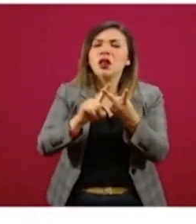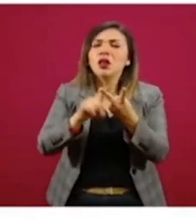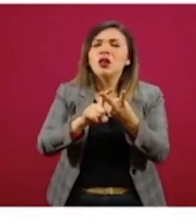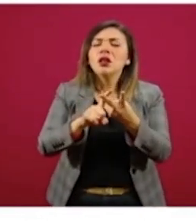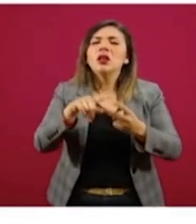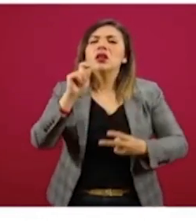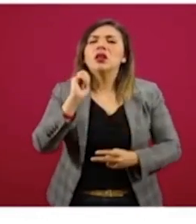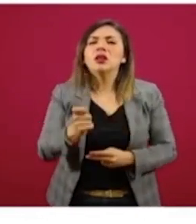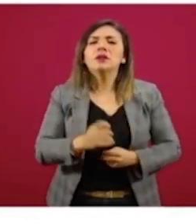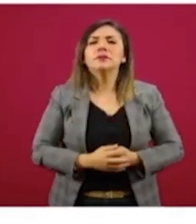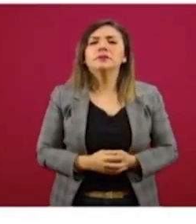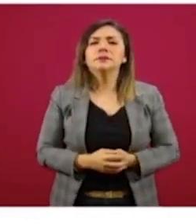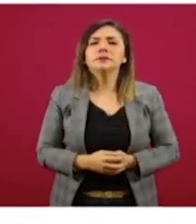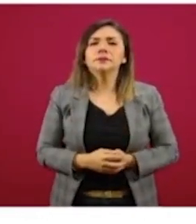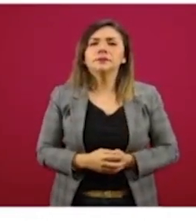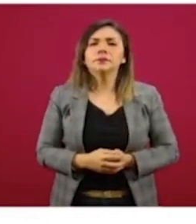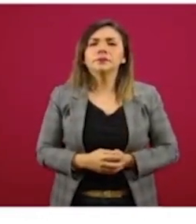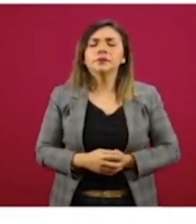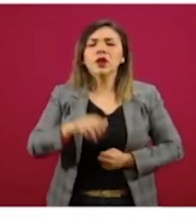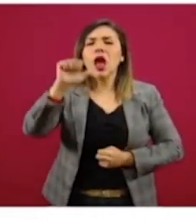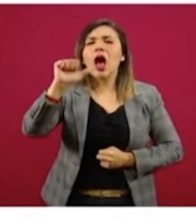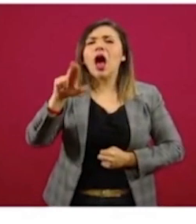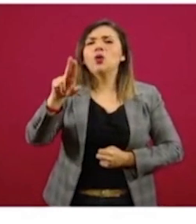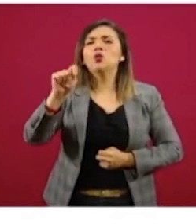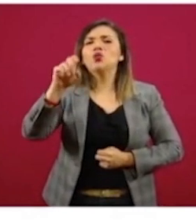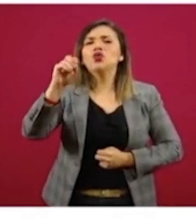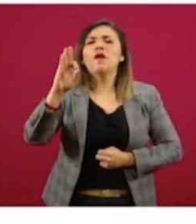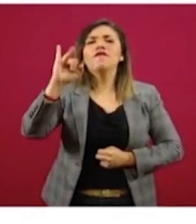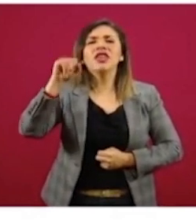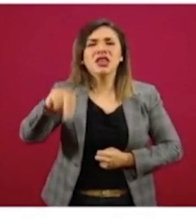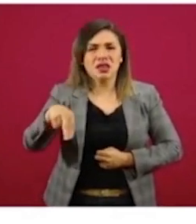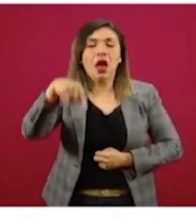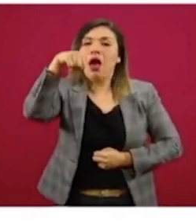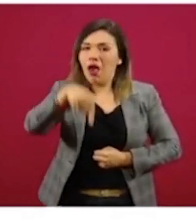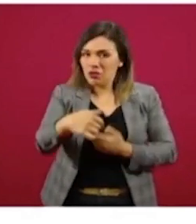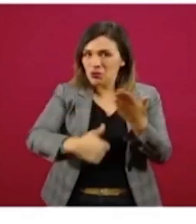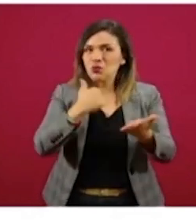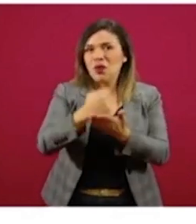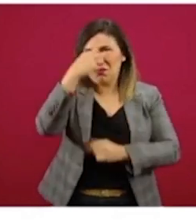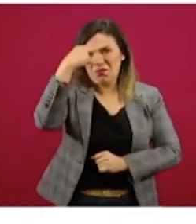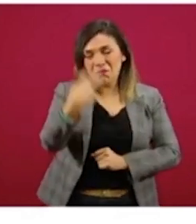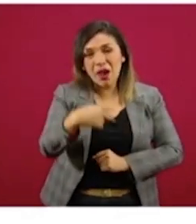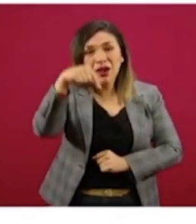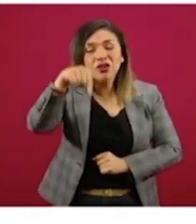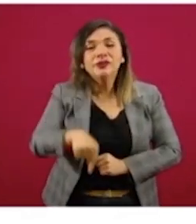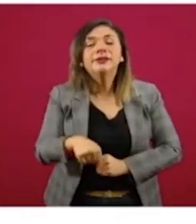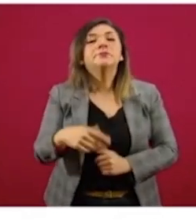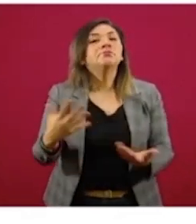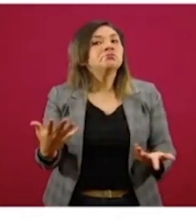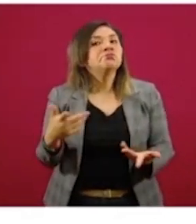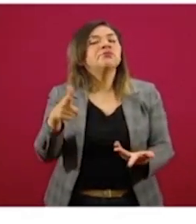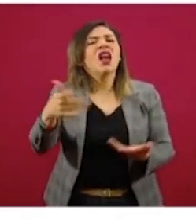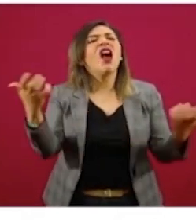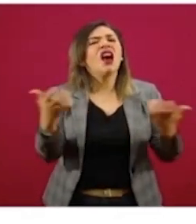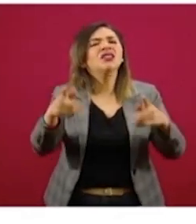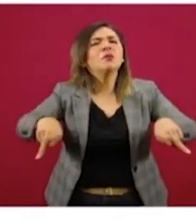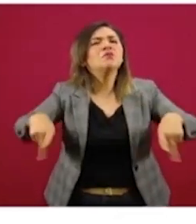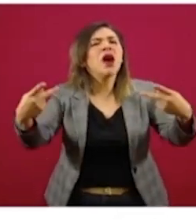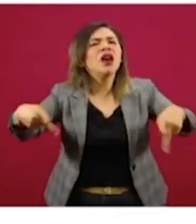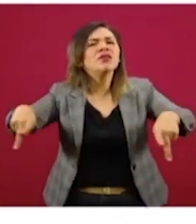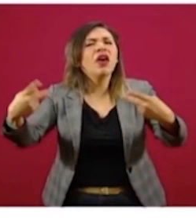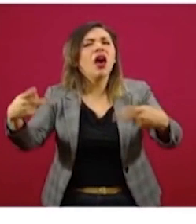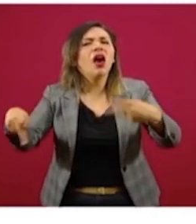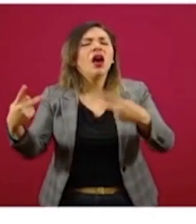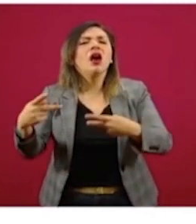de Autofin, aquí en la Ciudad de México, se dedican a la venta